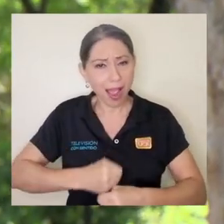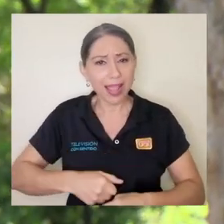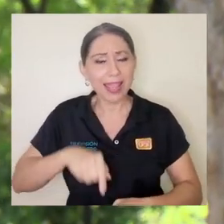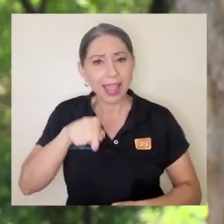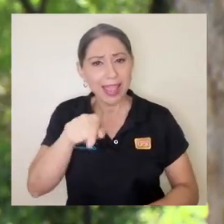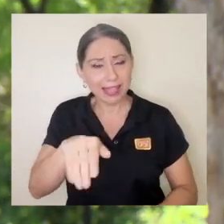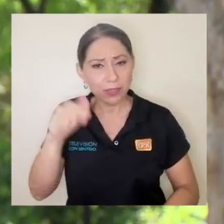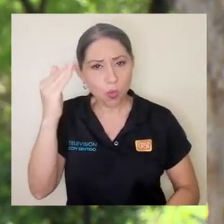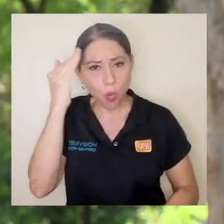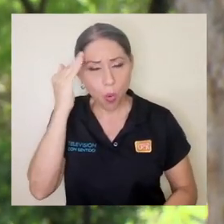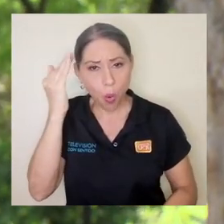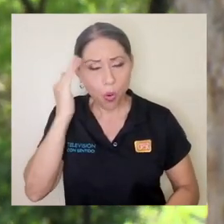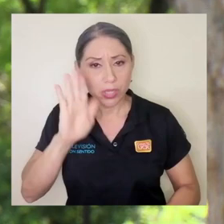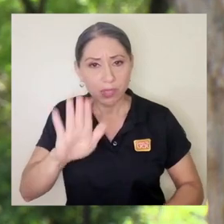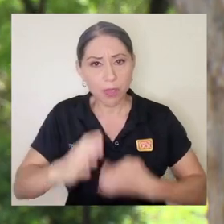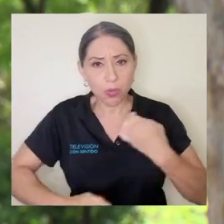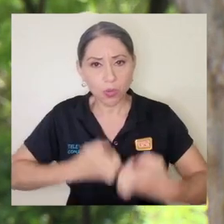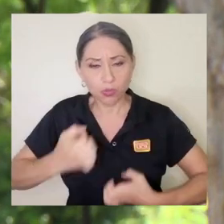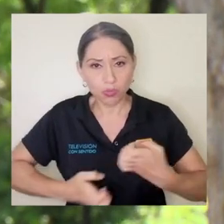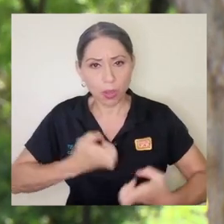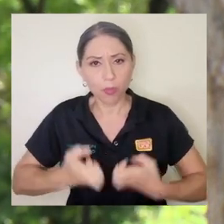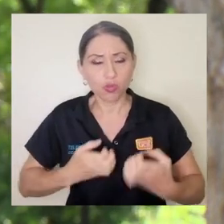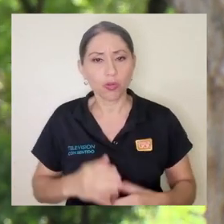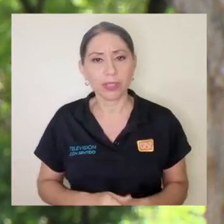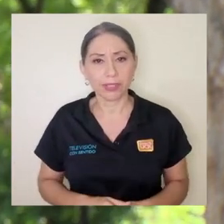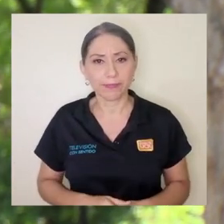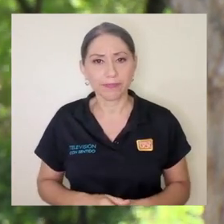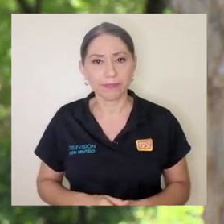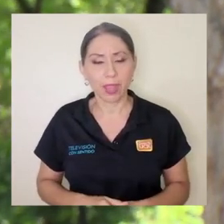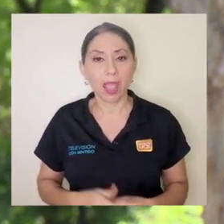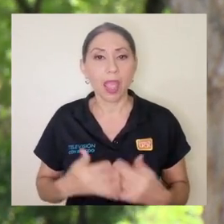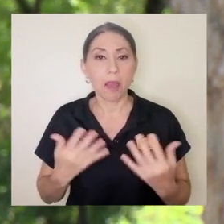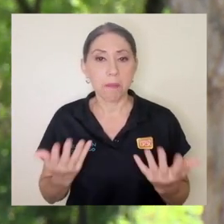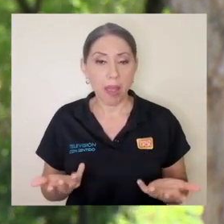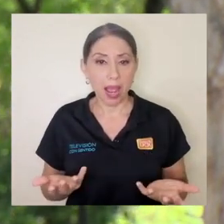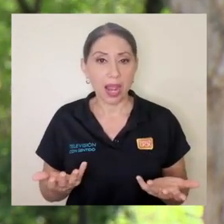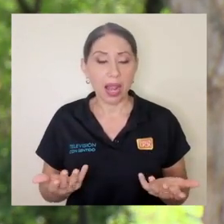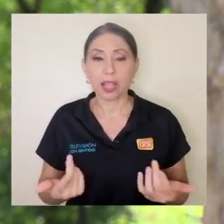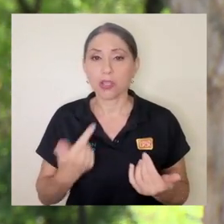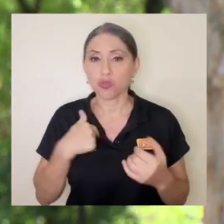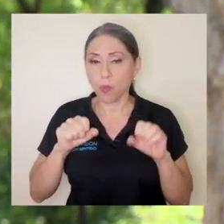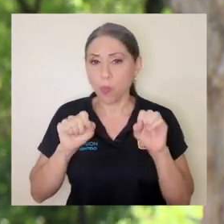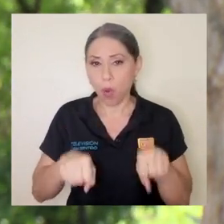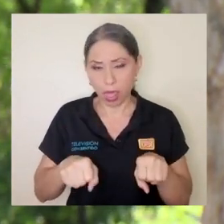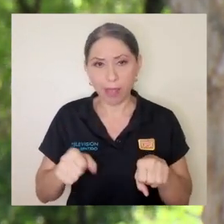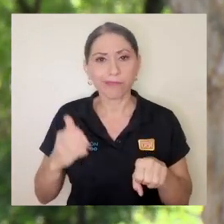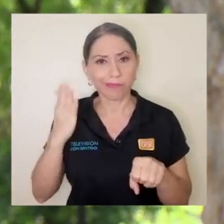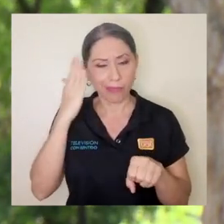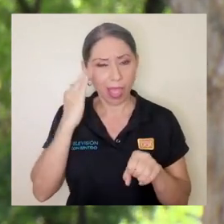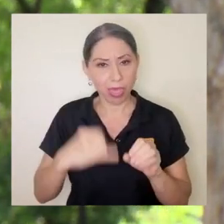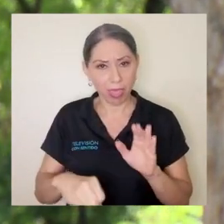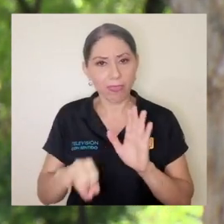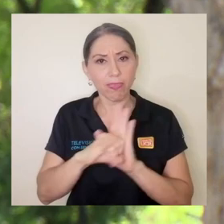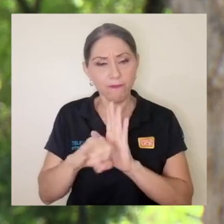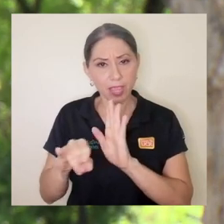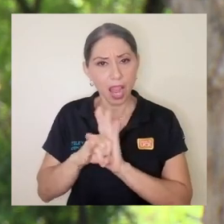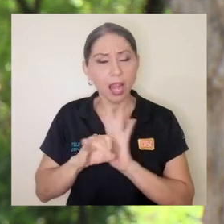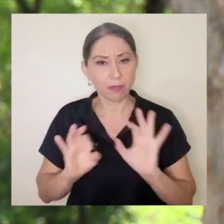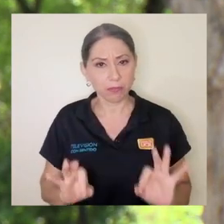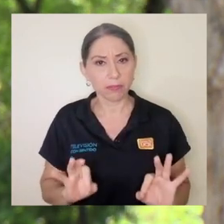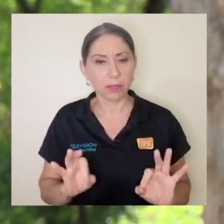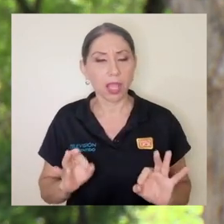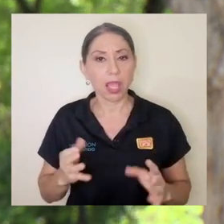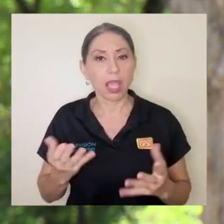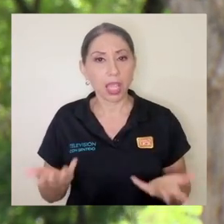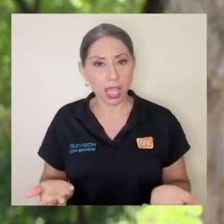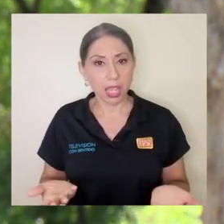de nosotros trabaje en ese conocimiento de sus emociones para que yo las pueda